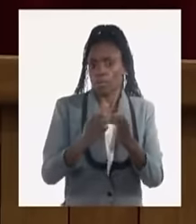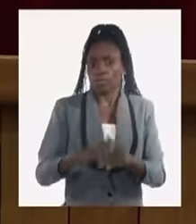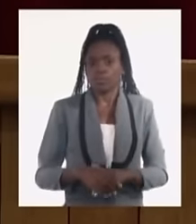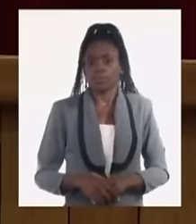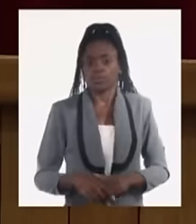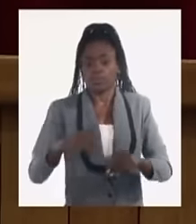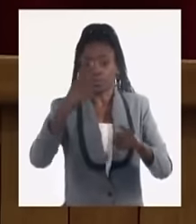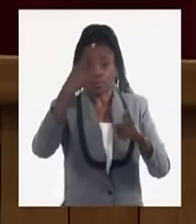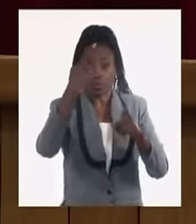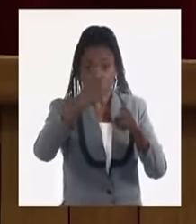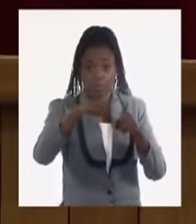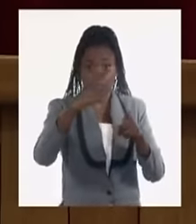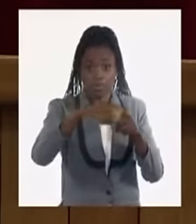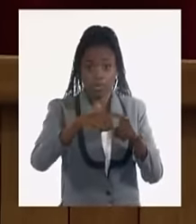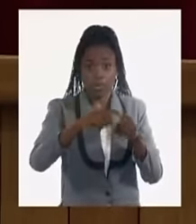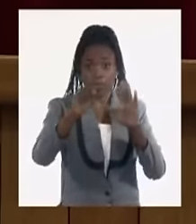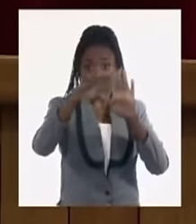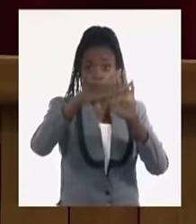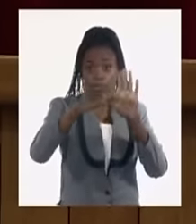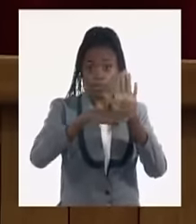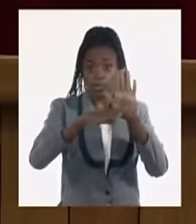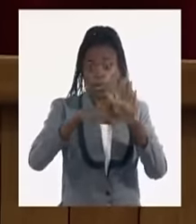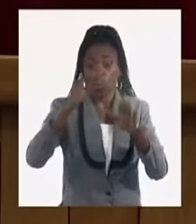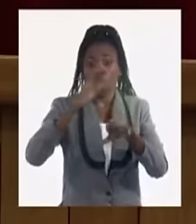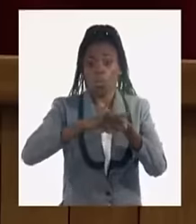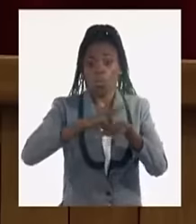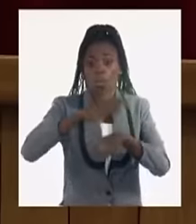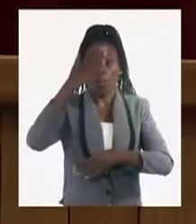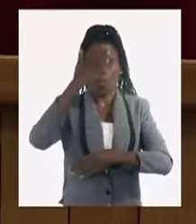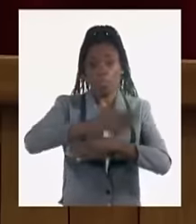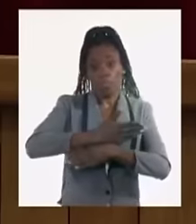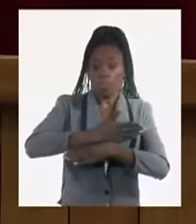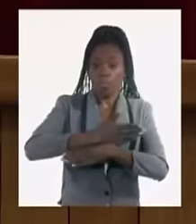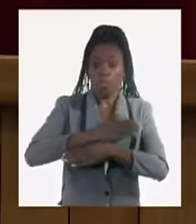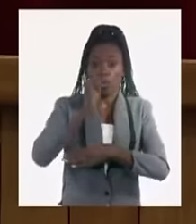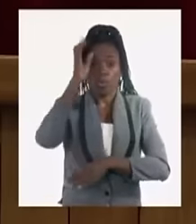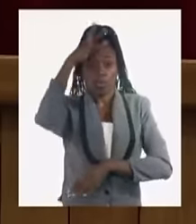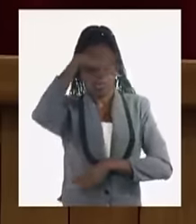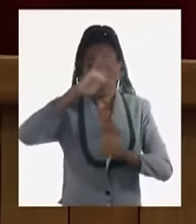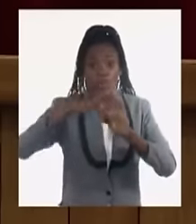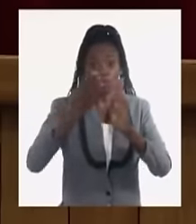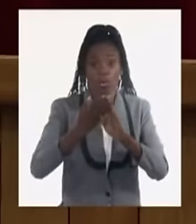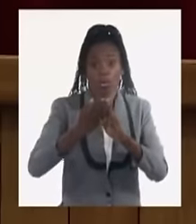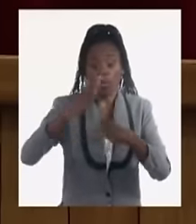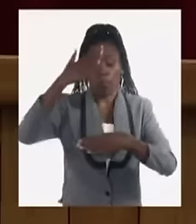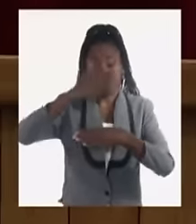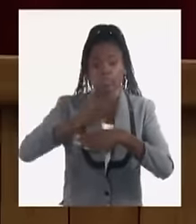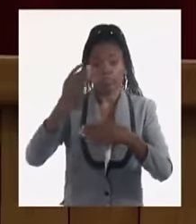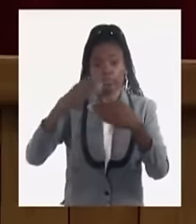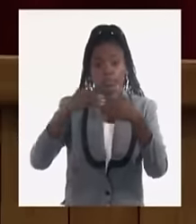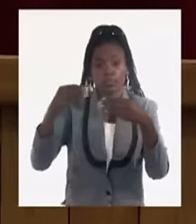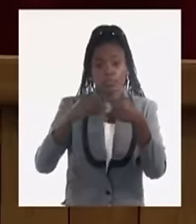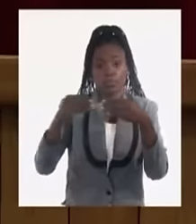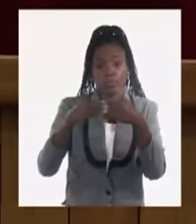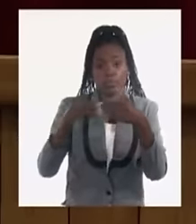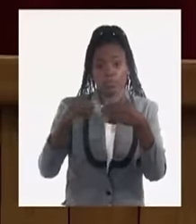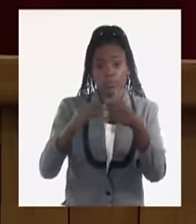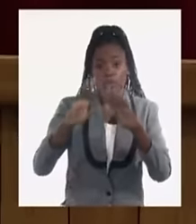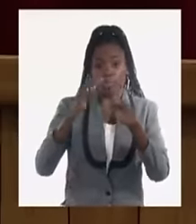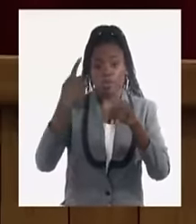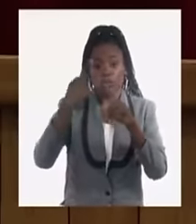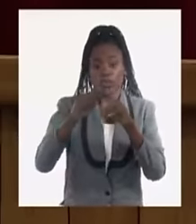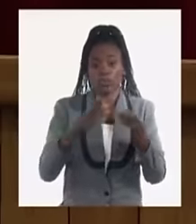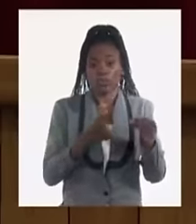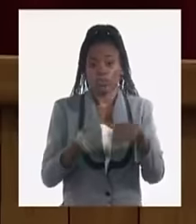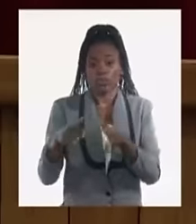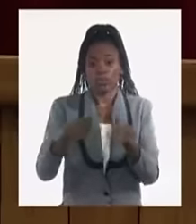Pero, a partir de las medidas implementadas por el presidente Trump, todas esas remesas tomaron otros caminos, no pasan